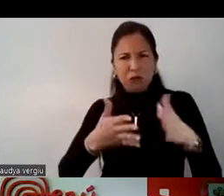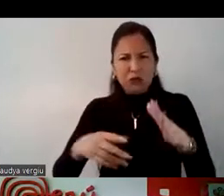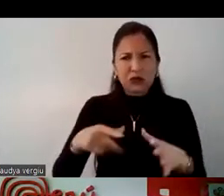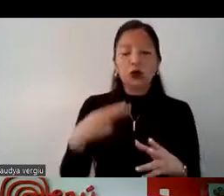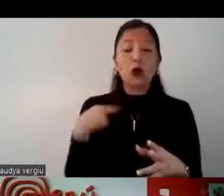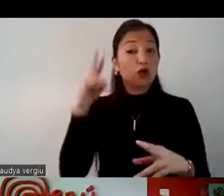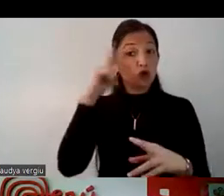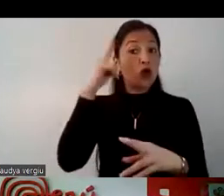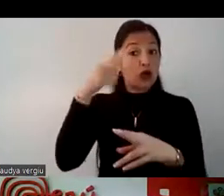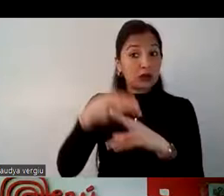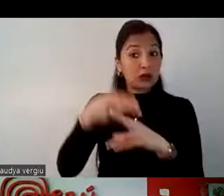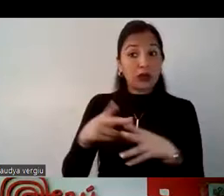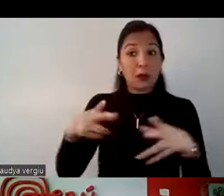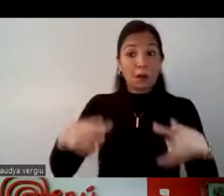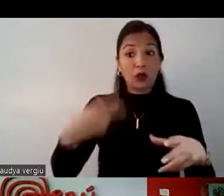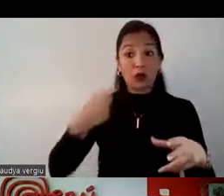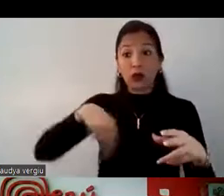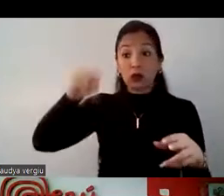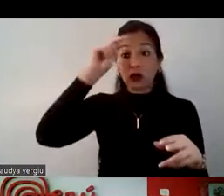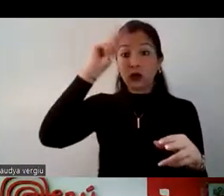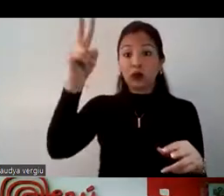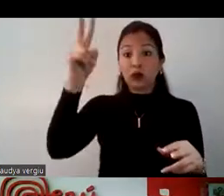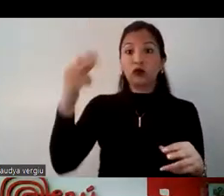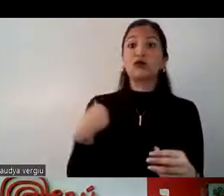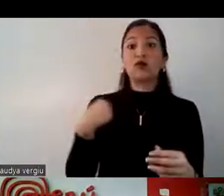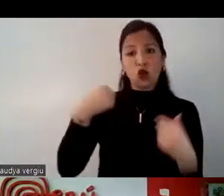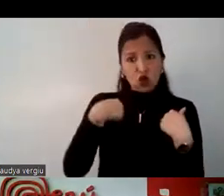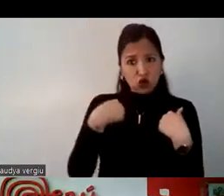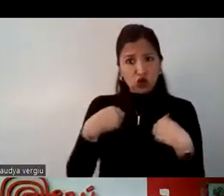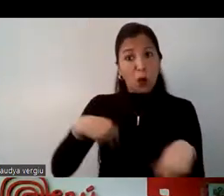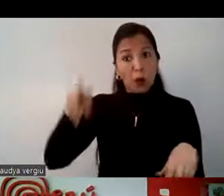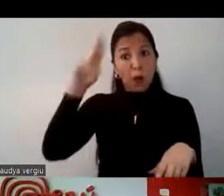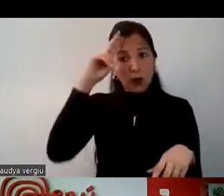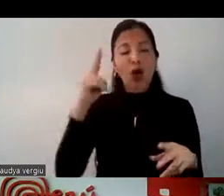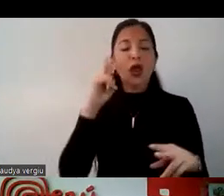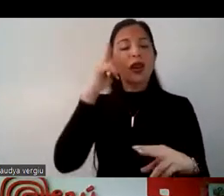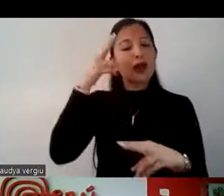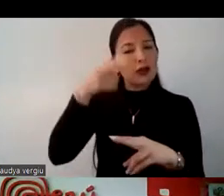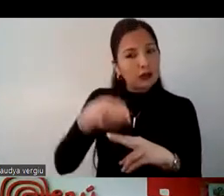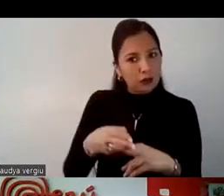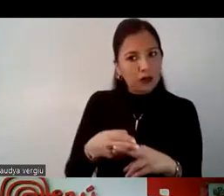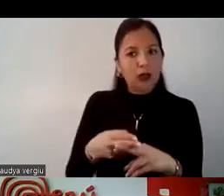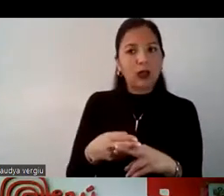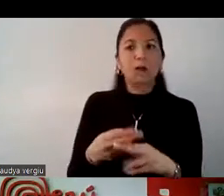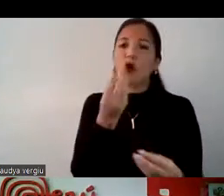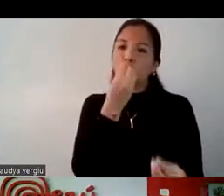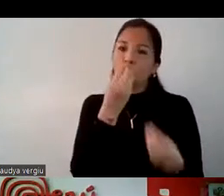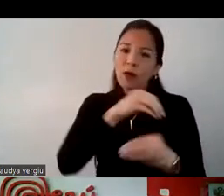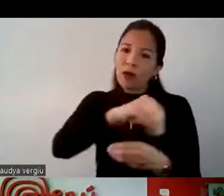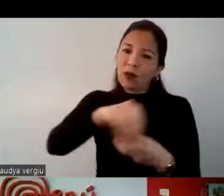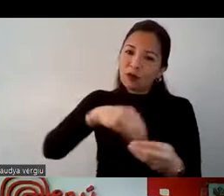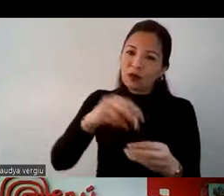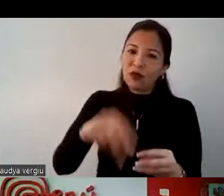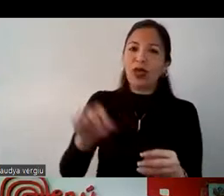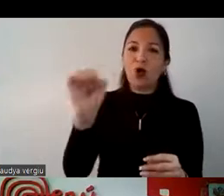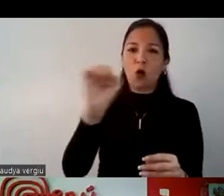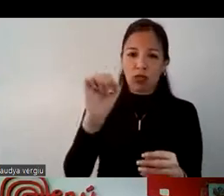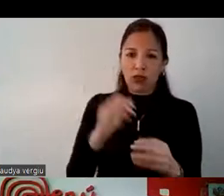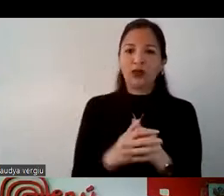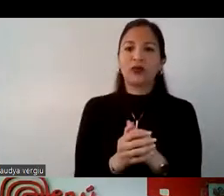respetan mucho el plato peruano, y nosotros también como peruanos, respetamos las comidas típicas que ellos tienen aquí en Ecuador.